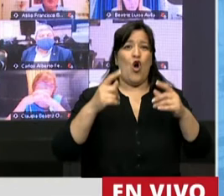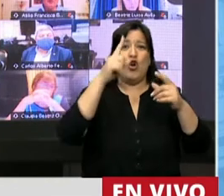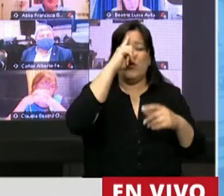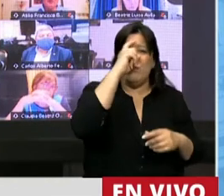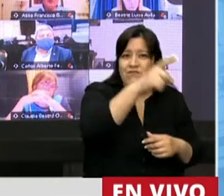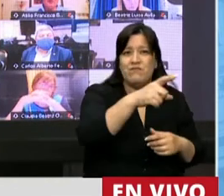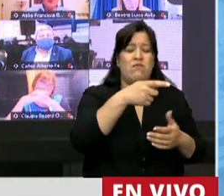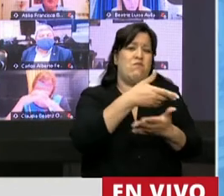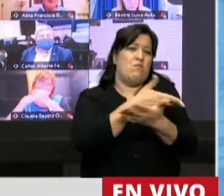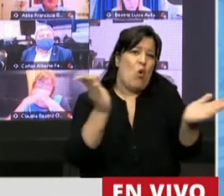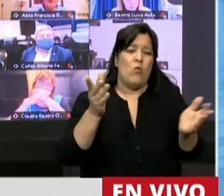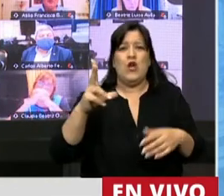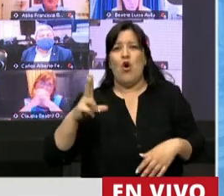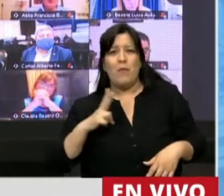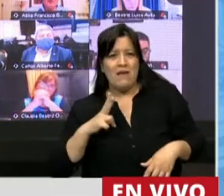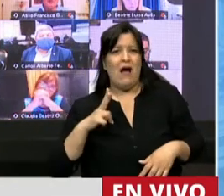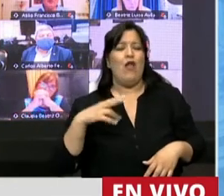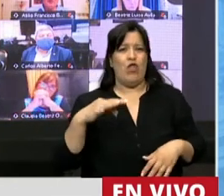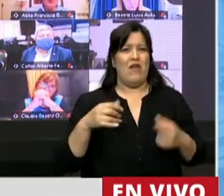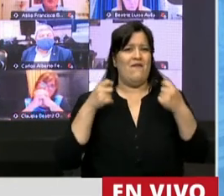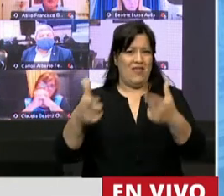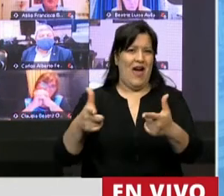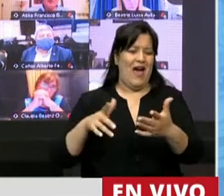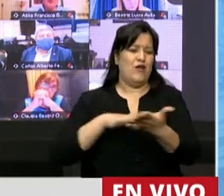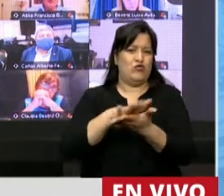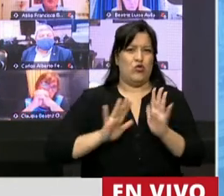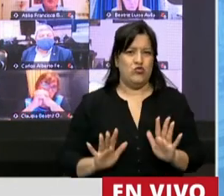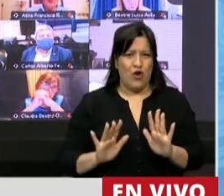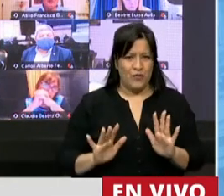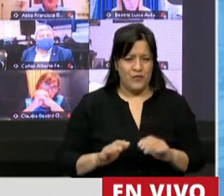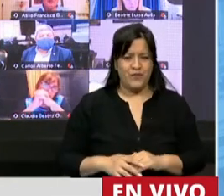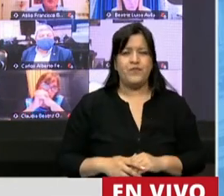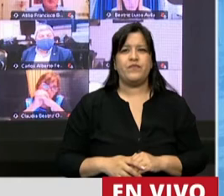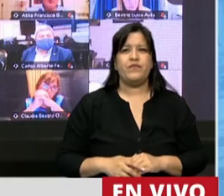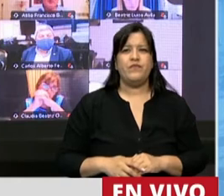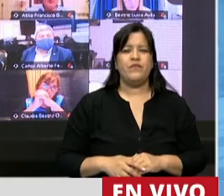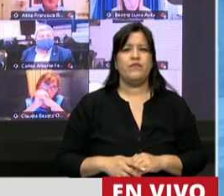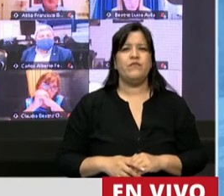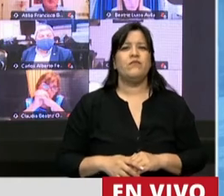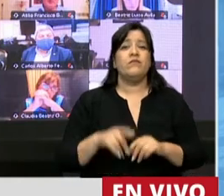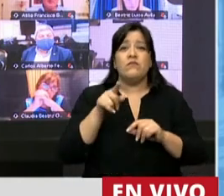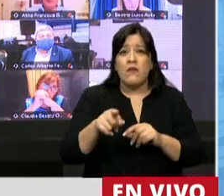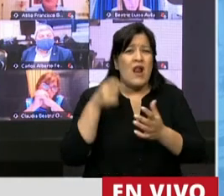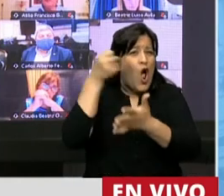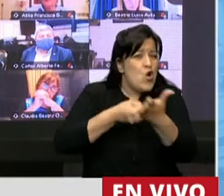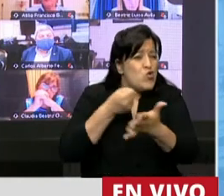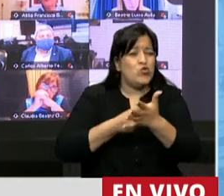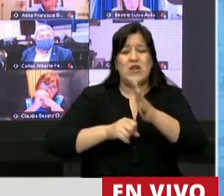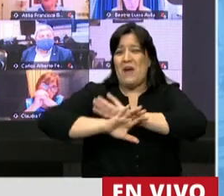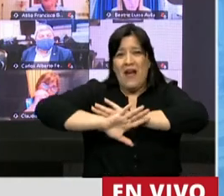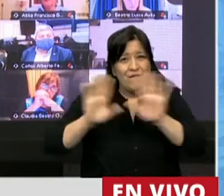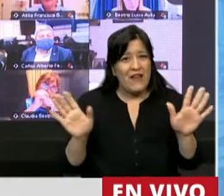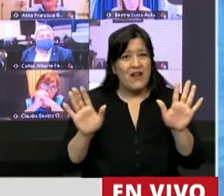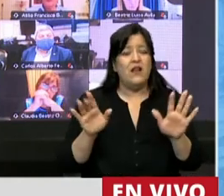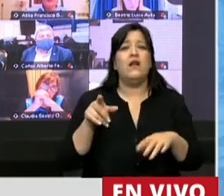tanto público como privado. Ya no quedarán resquicios y la lucha contra este flagelo será